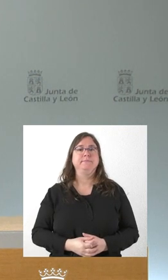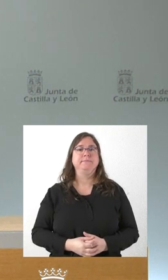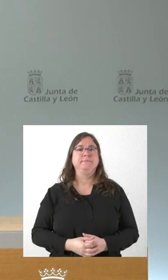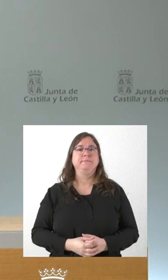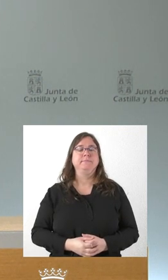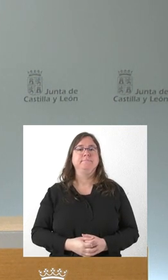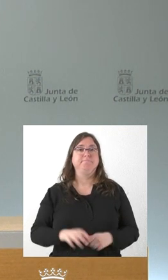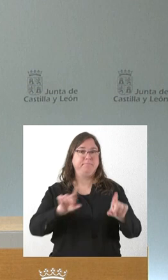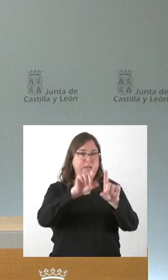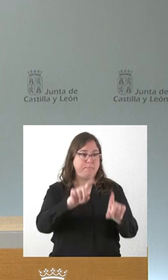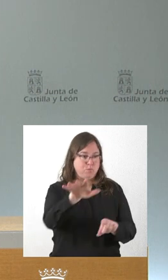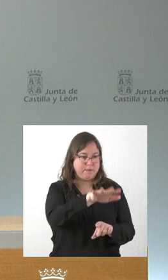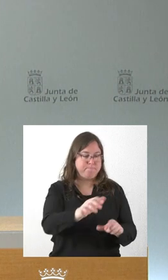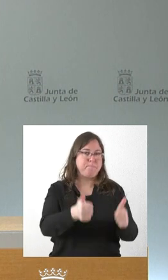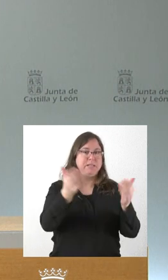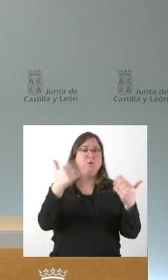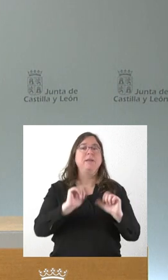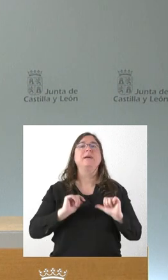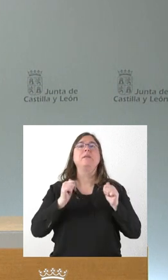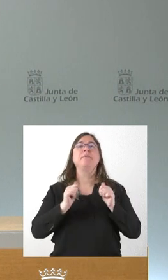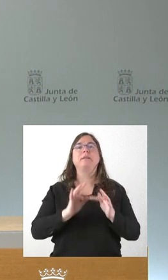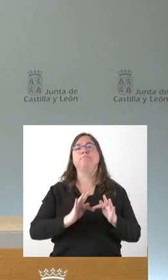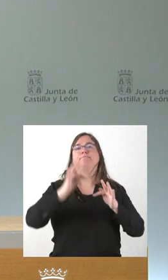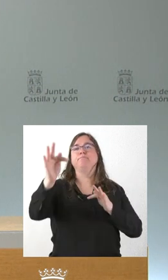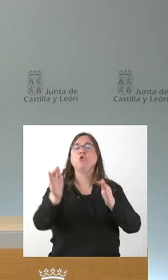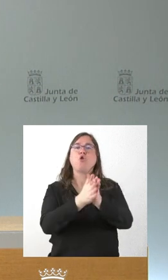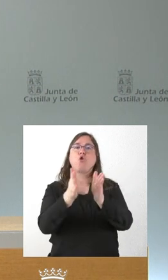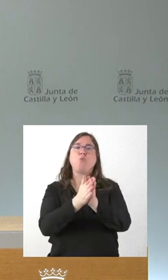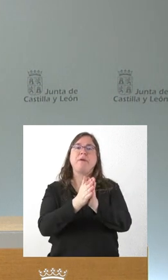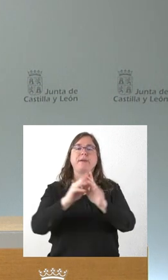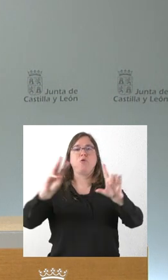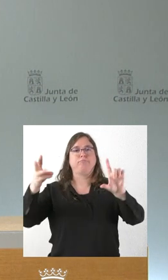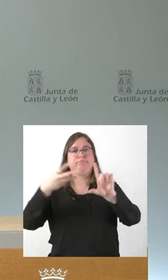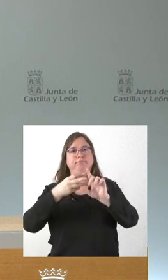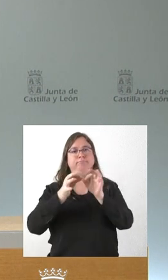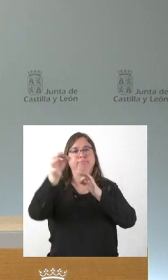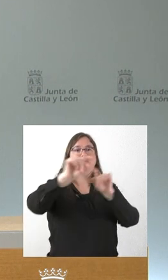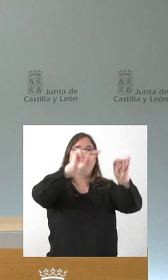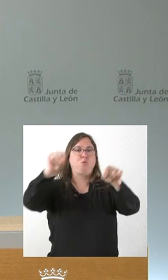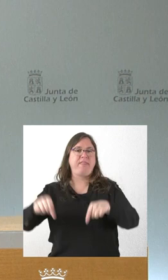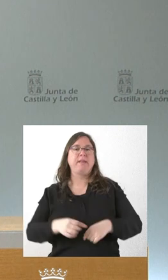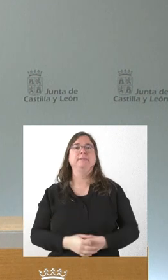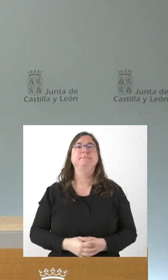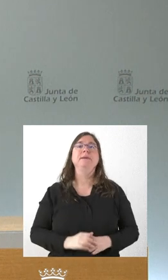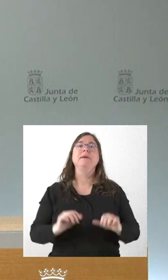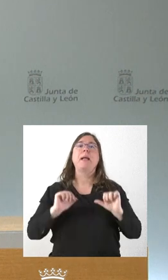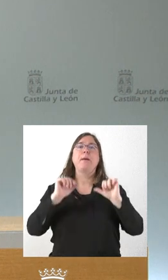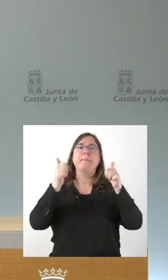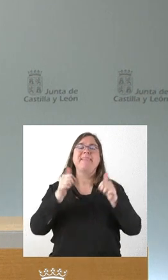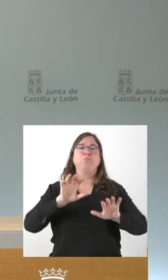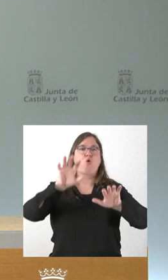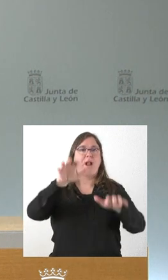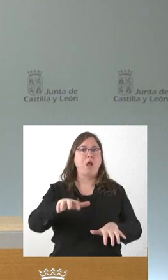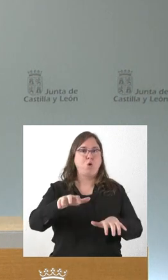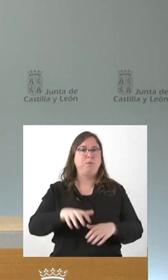Si no hay más preguntas, vamos a iniciar un turno con los compañeros que nos siguen desde las diferentes provincias. Lo iniciamos hoy en León